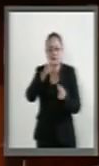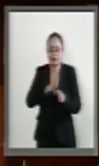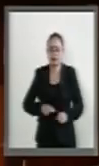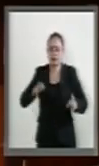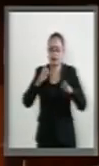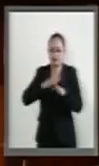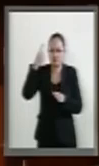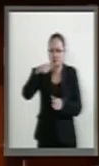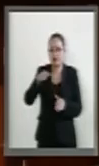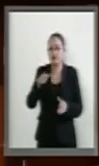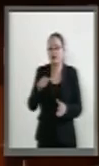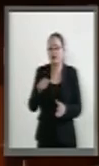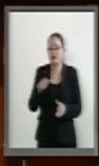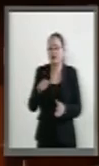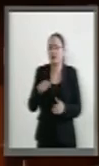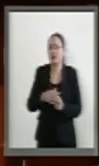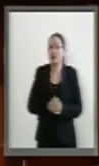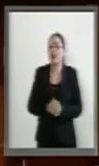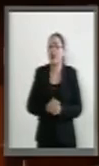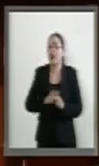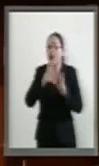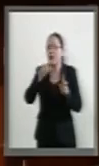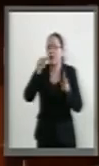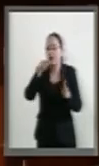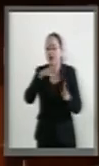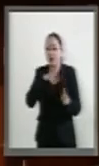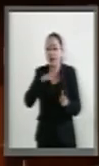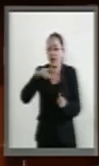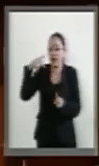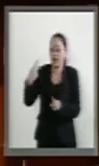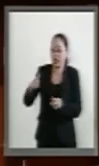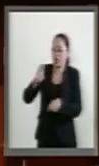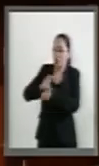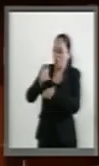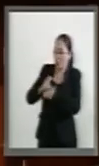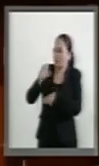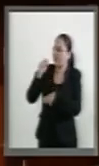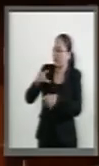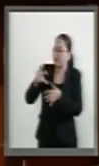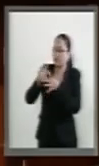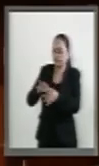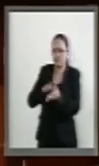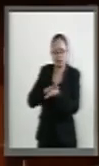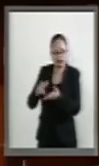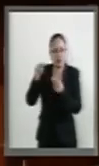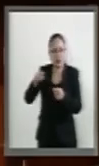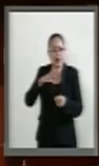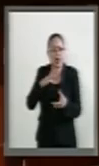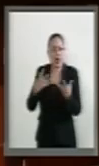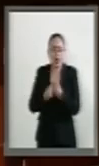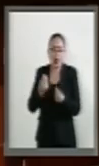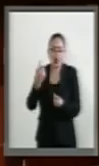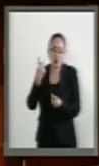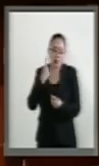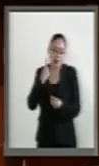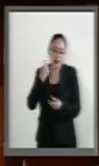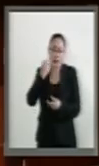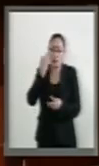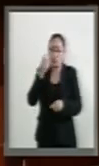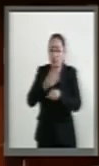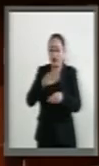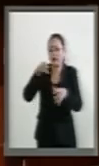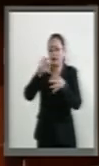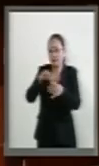iniciativa global para el desvinado en Colombia, además de haber acompañado políticamente y con la voluntad política el proceso de